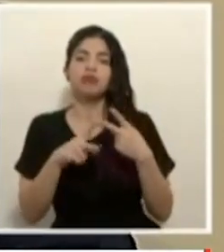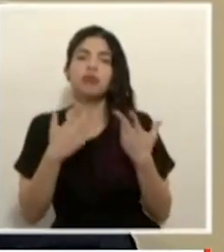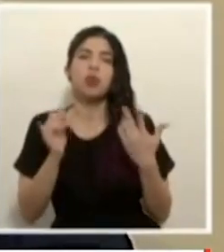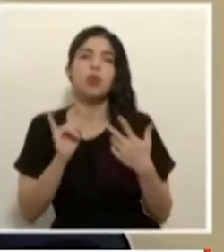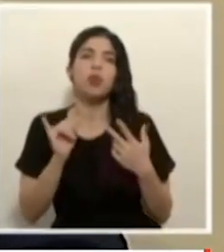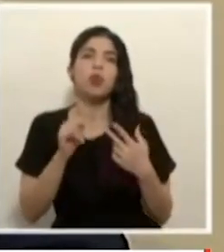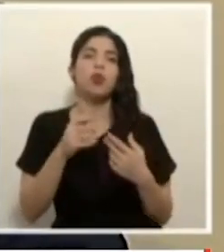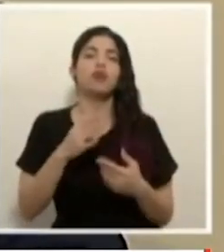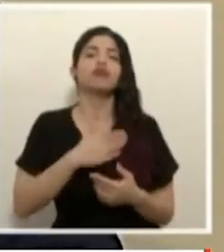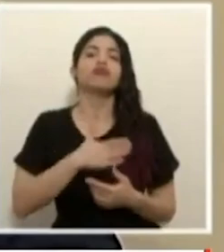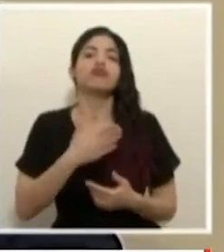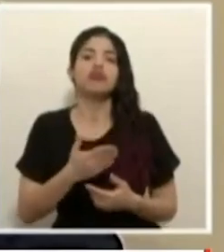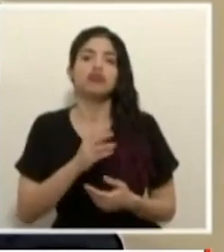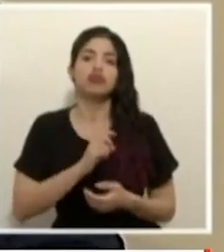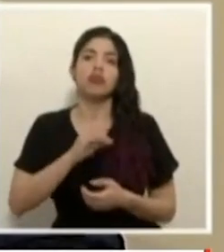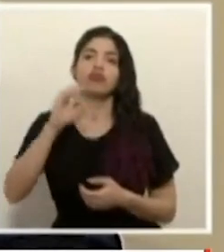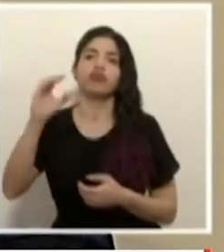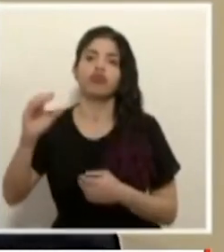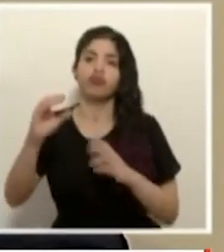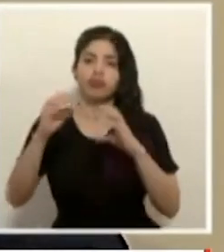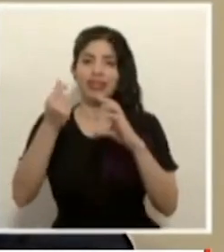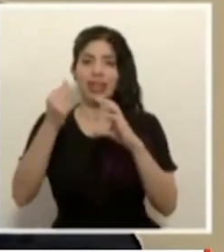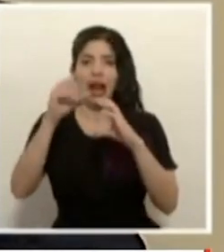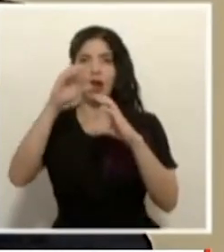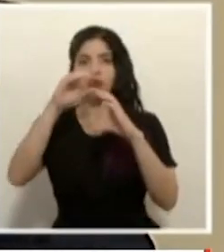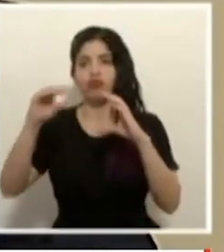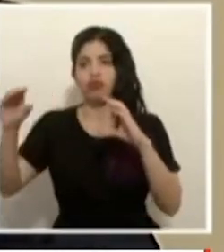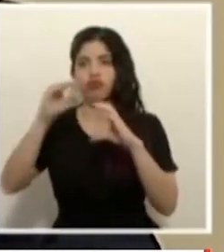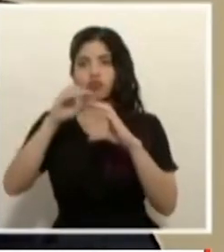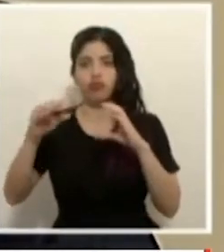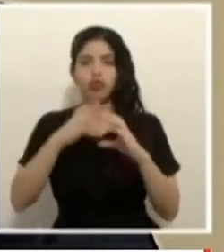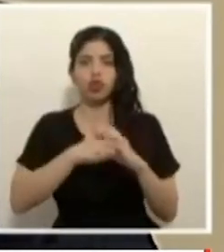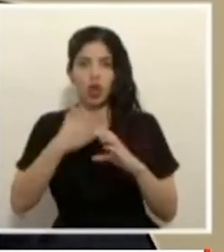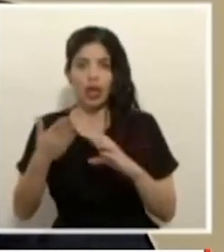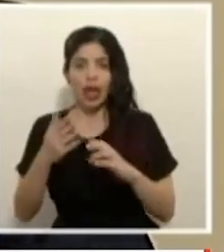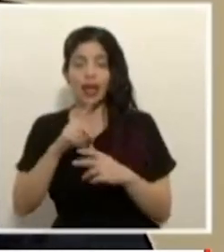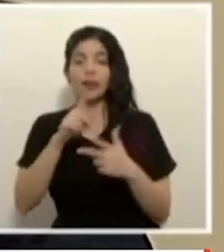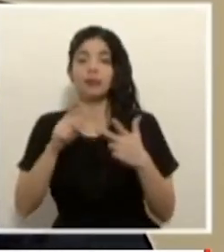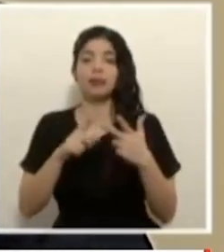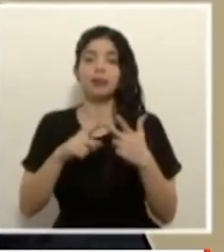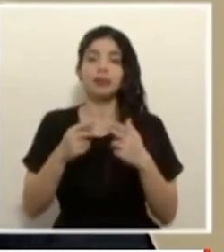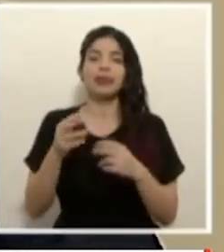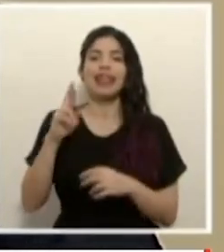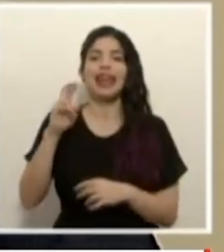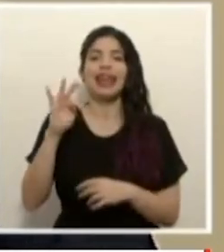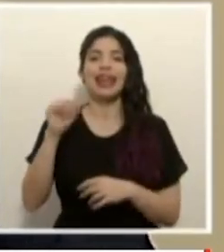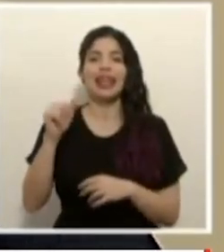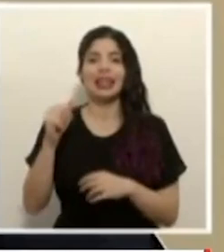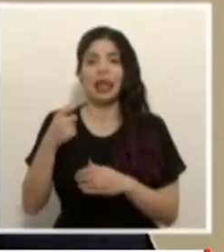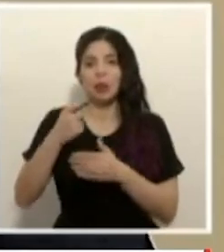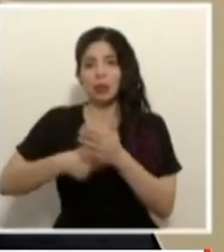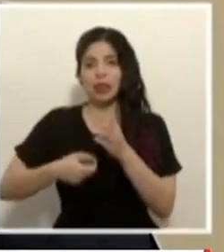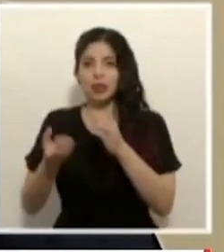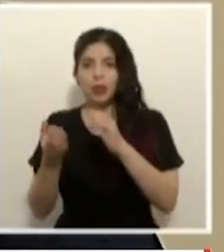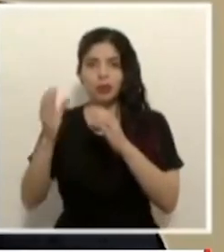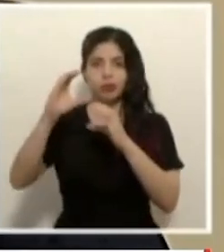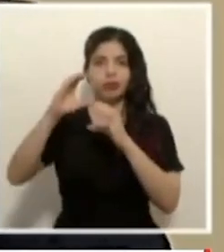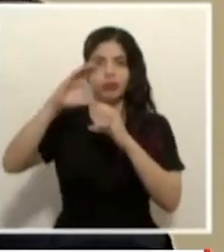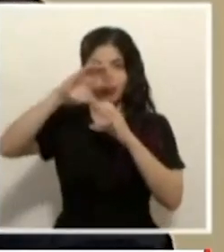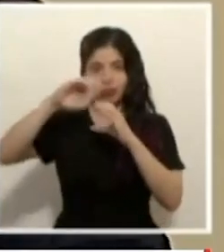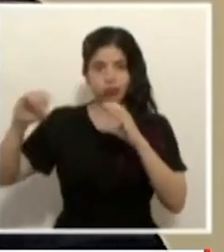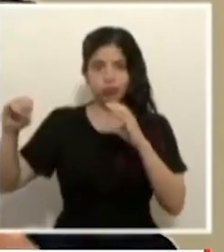contribución solidaria o extraordinaria y la tercera el aumento en las rentas y esas tres se evaluaron